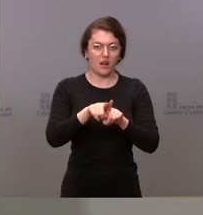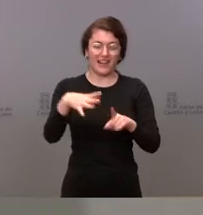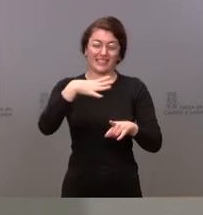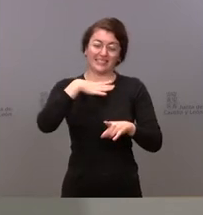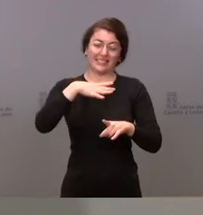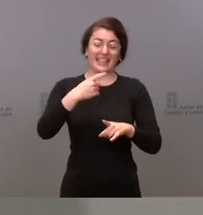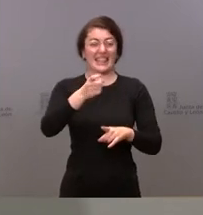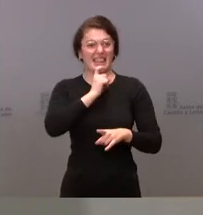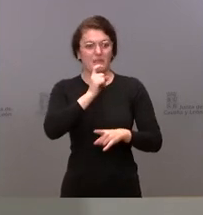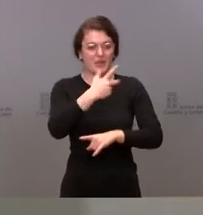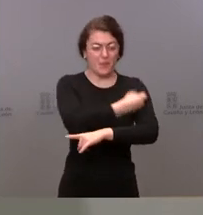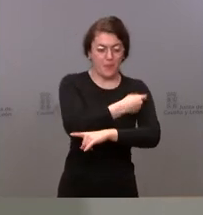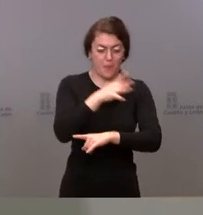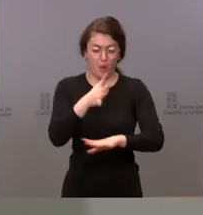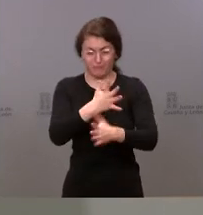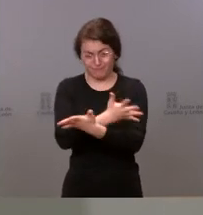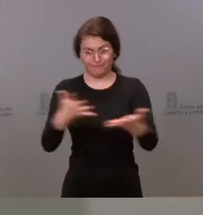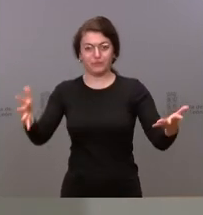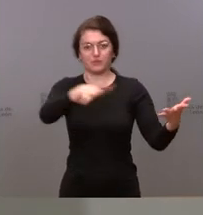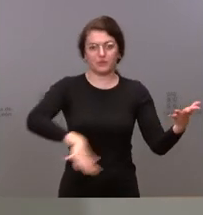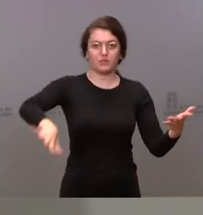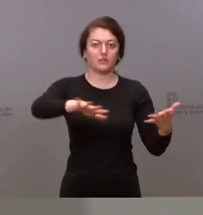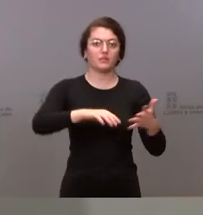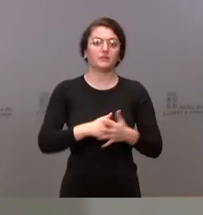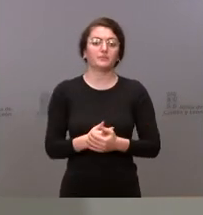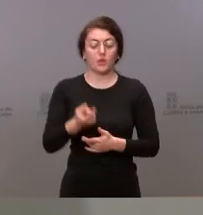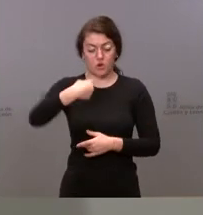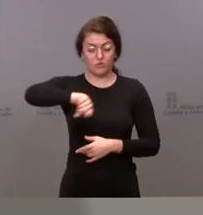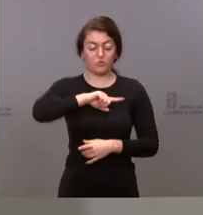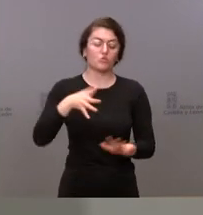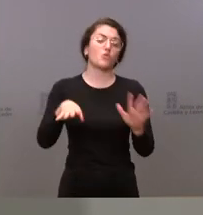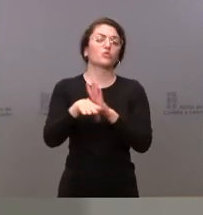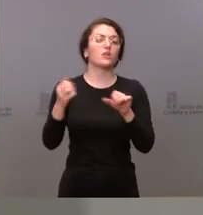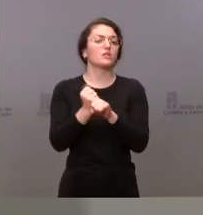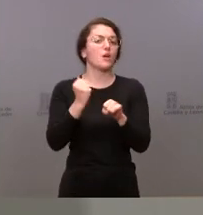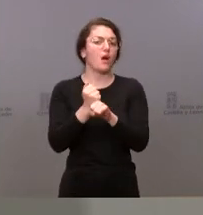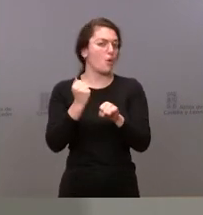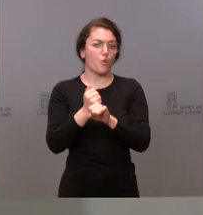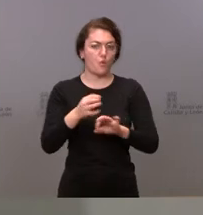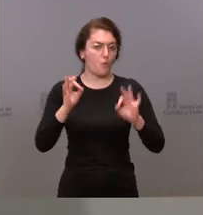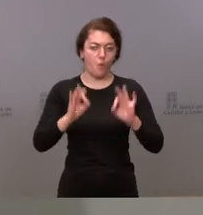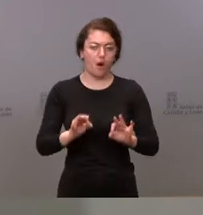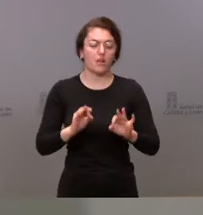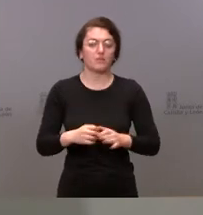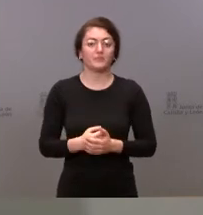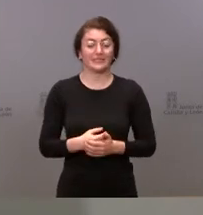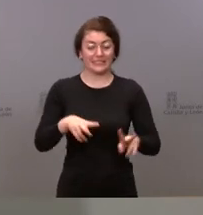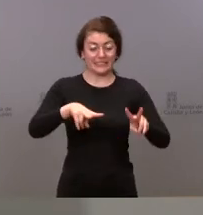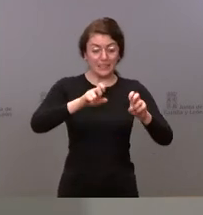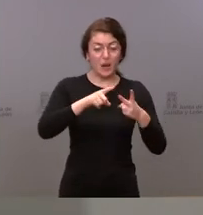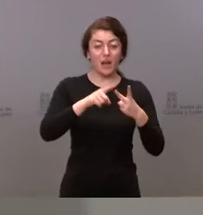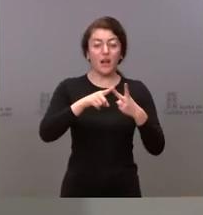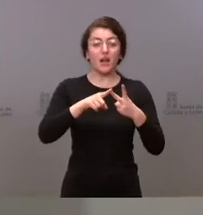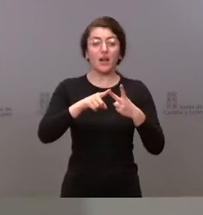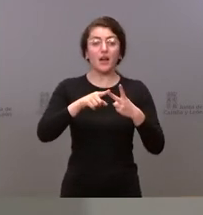territorios para poderlo desarrollar nosotros seguiremos en esta línea y lo plantearemos en relación con los médicos jubilados que plantearon